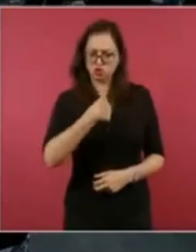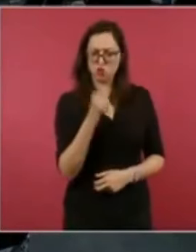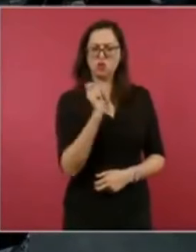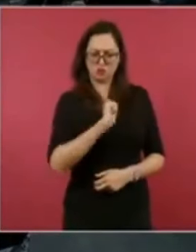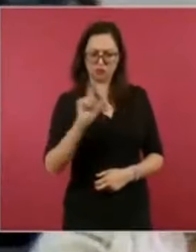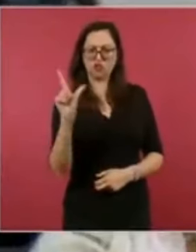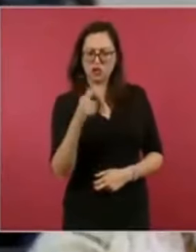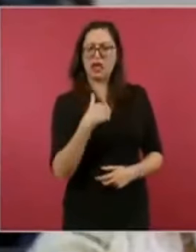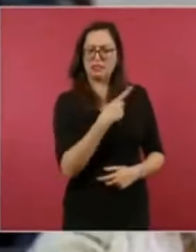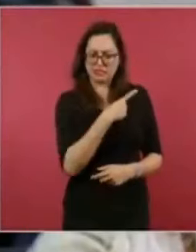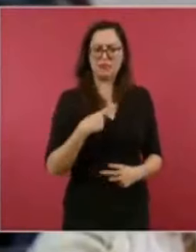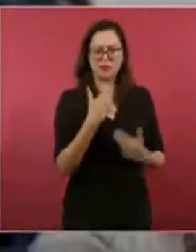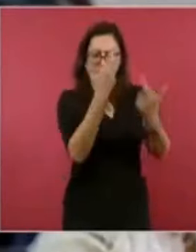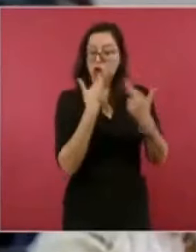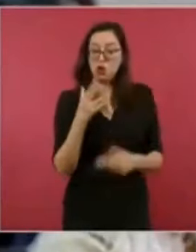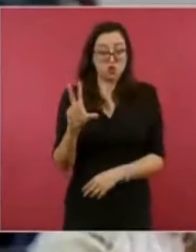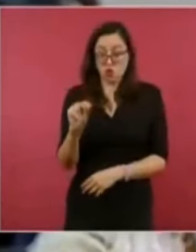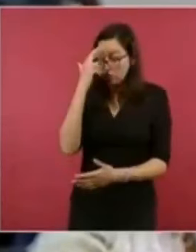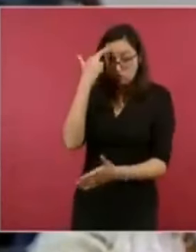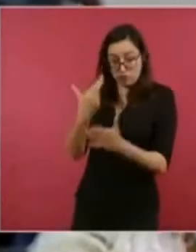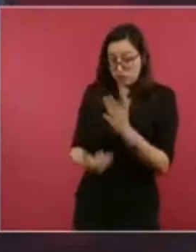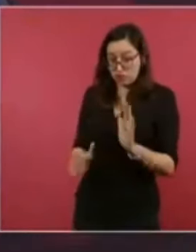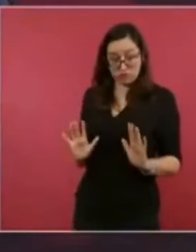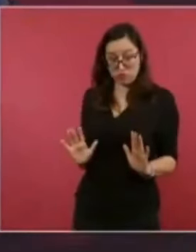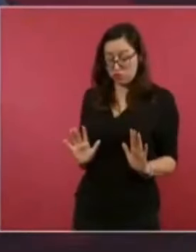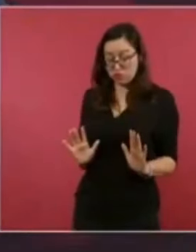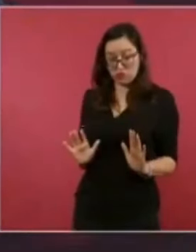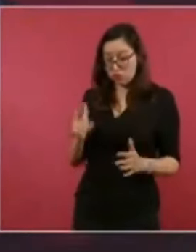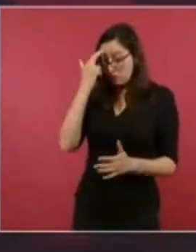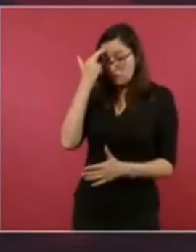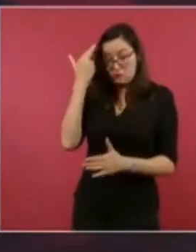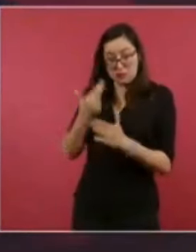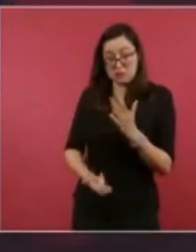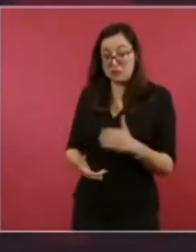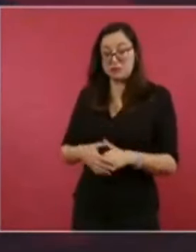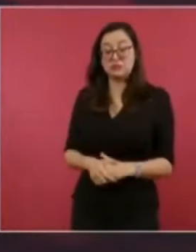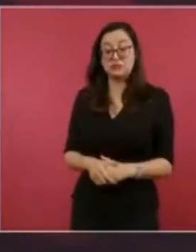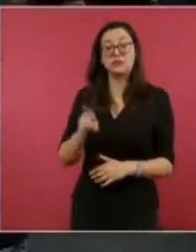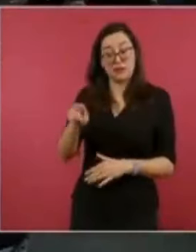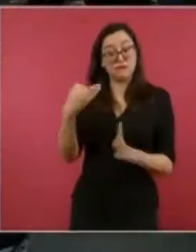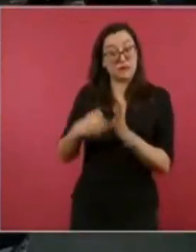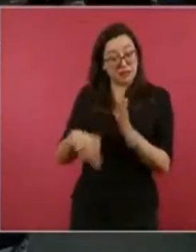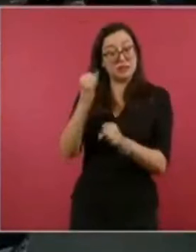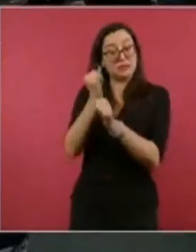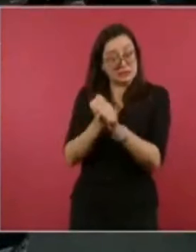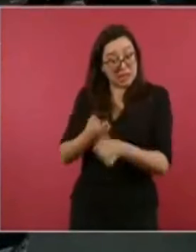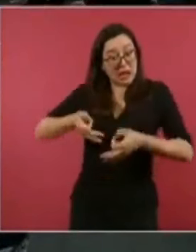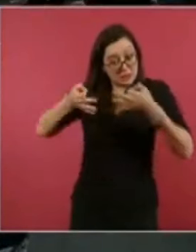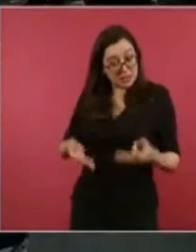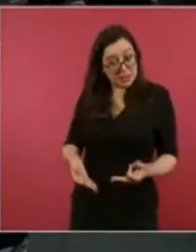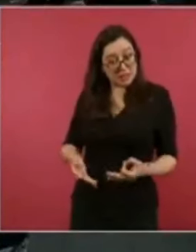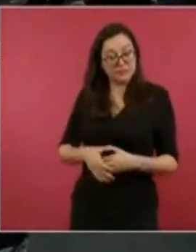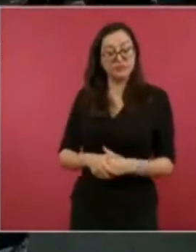profesionales. Yo estoy haciendo mi trabajo. No, estoy faltando el respeto. Te estoy diciendo de qué hace falta. Es una zona donde hay más